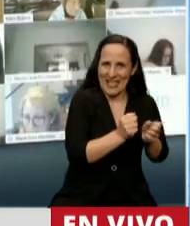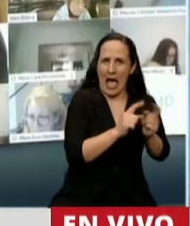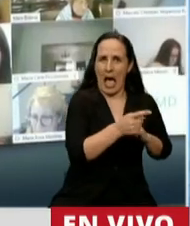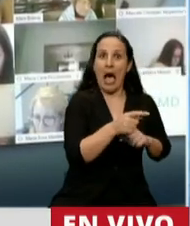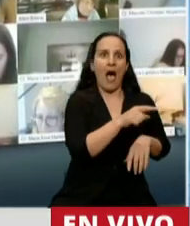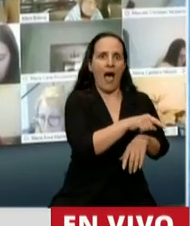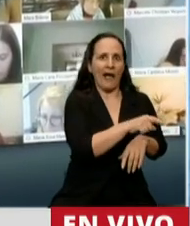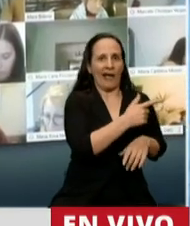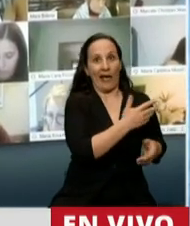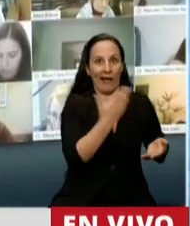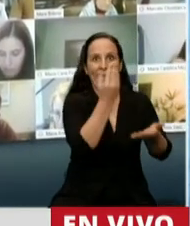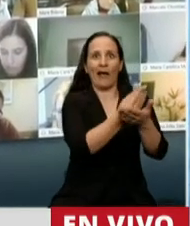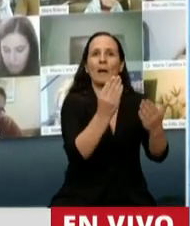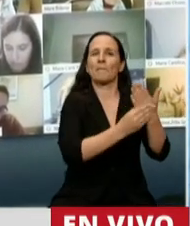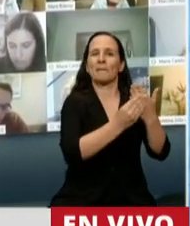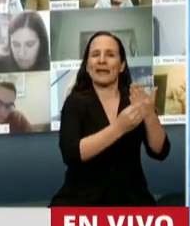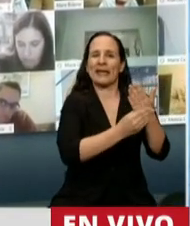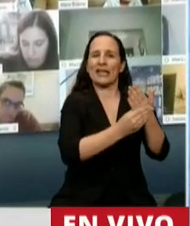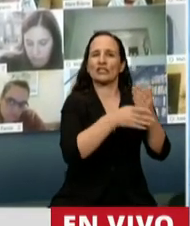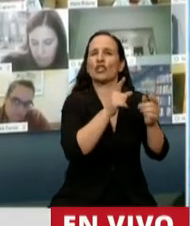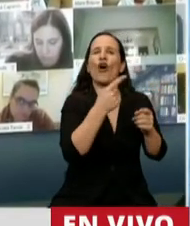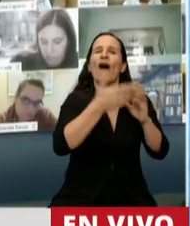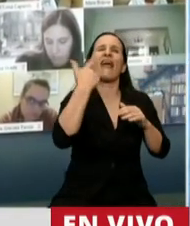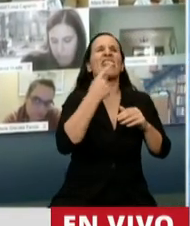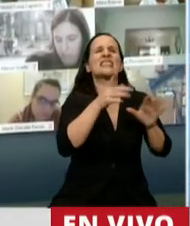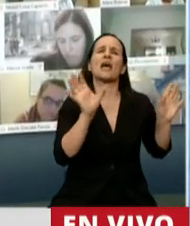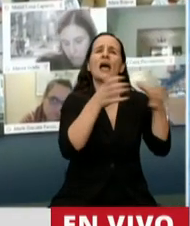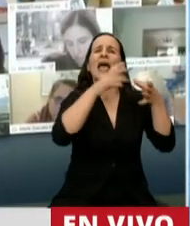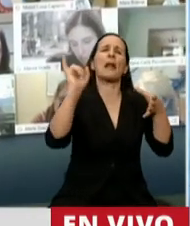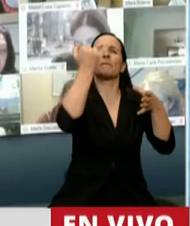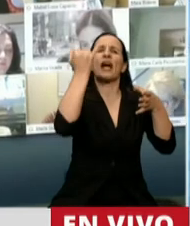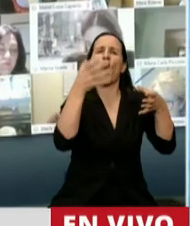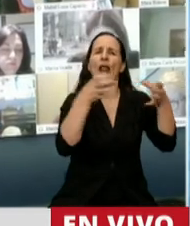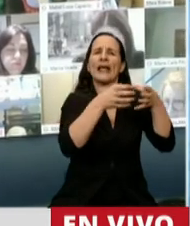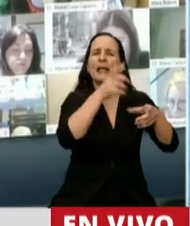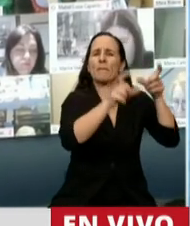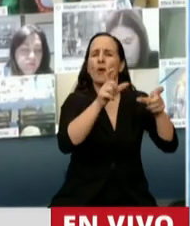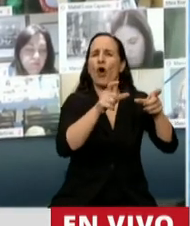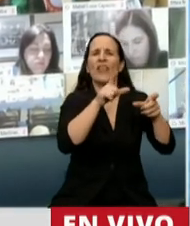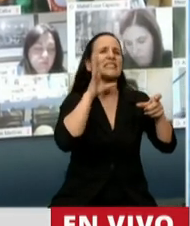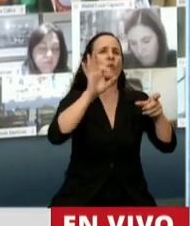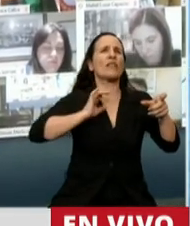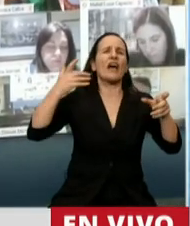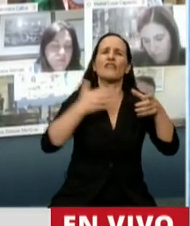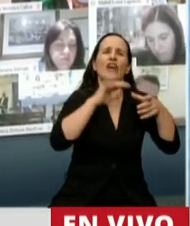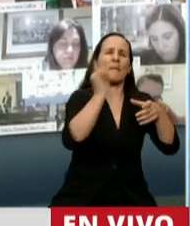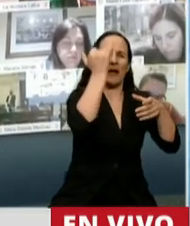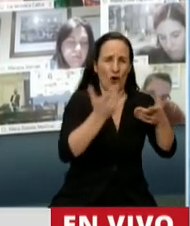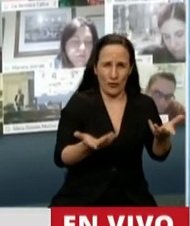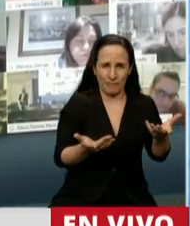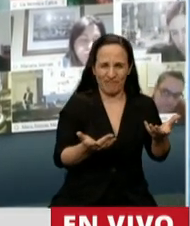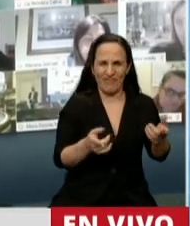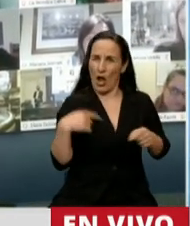ministros del mejor equipo de los últimos 50 años. Nosotros no gobernamos para los banqueros, para los dueños del sector